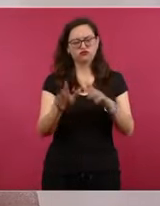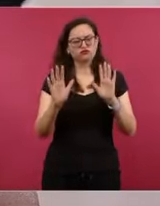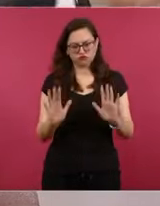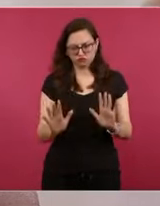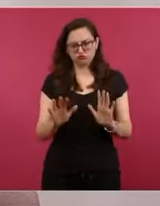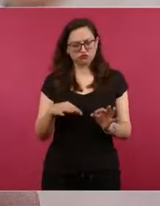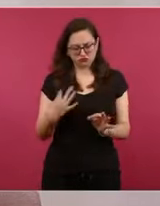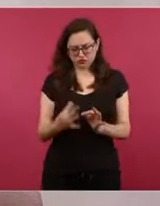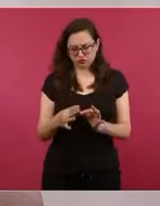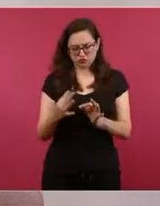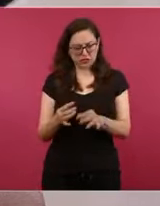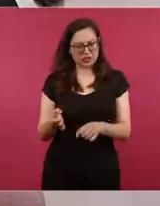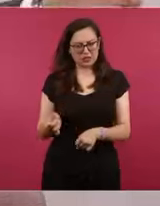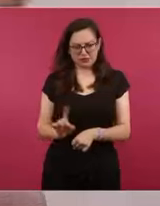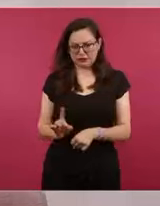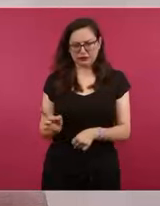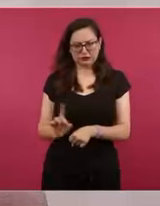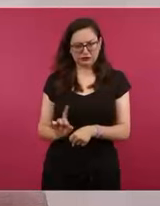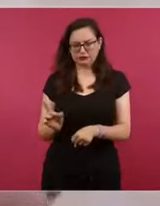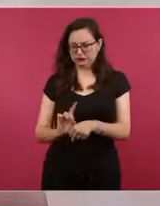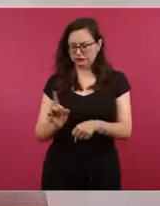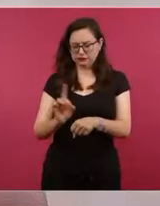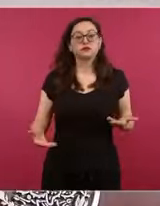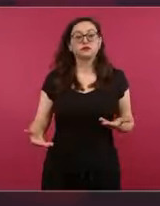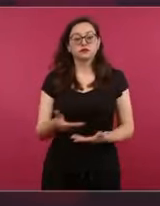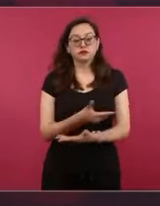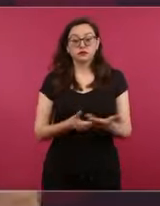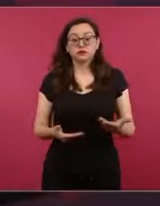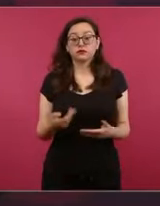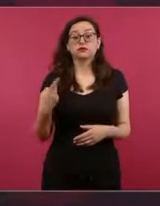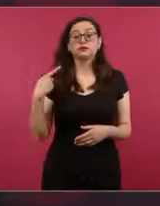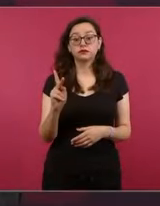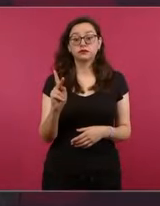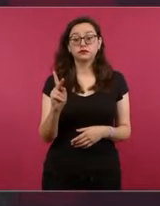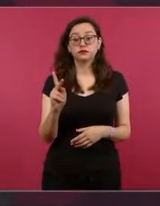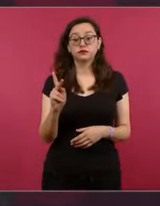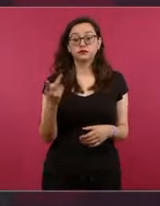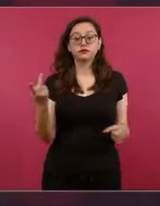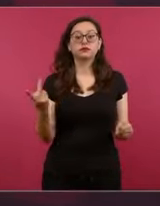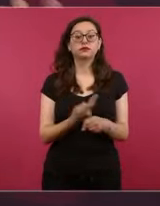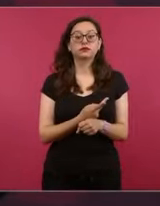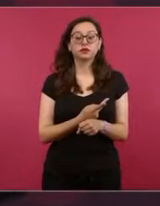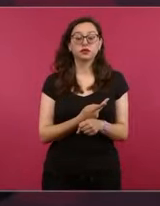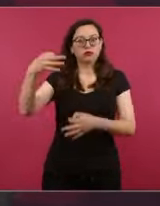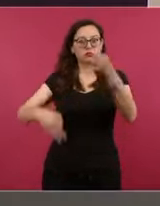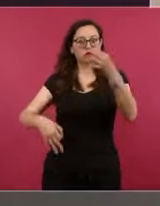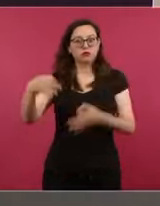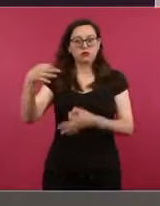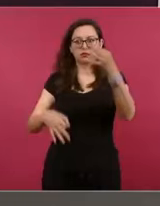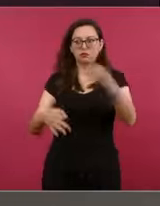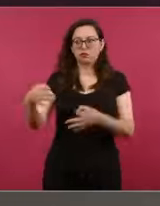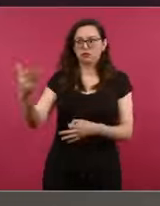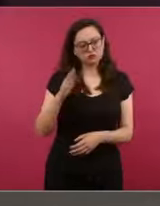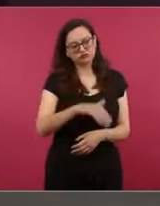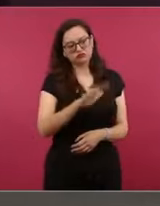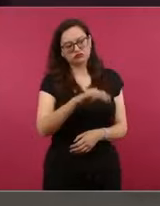seguir llevando a cabo, este diálogo circular, pero como nos piden que la editemos y eso